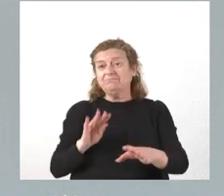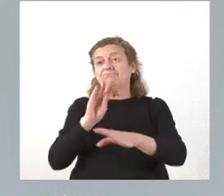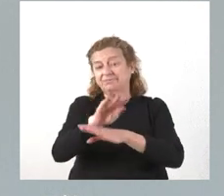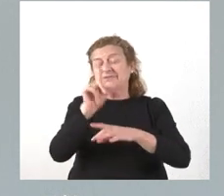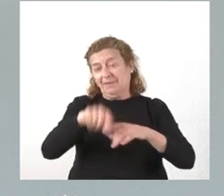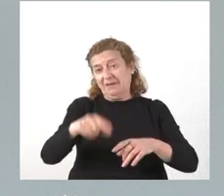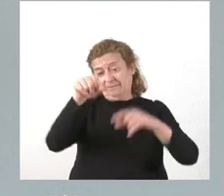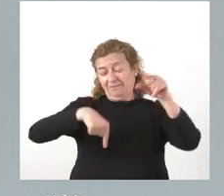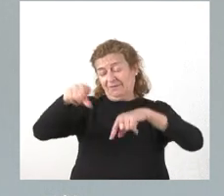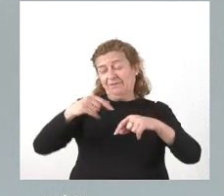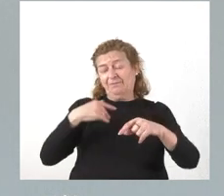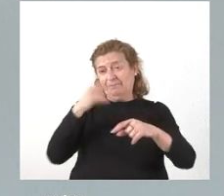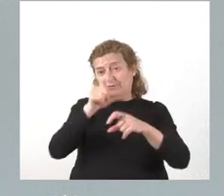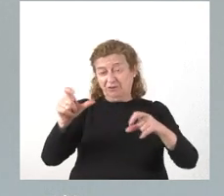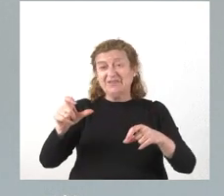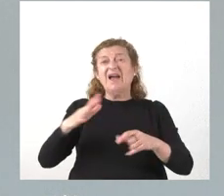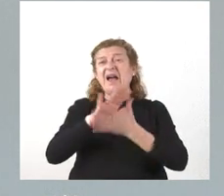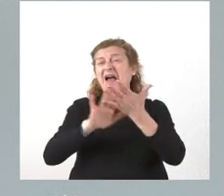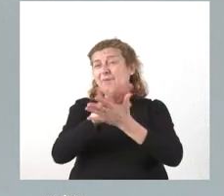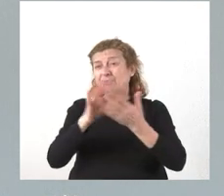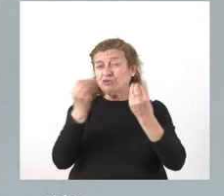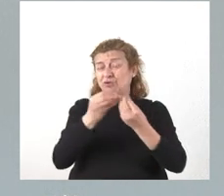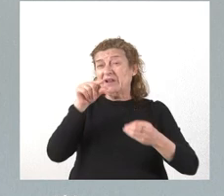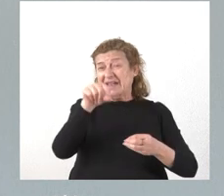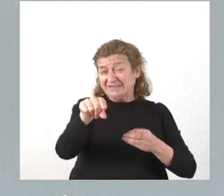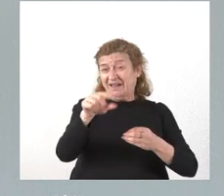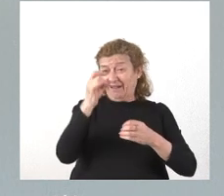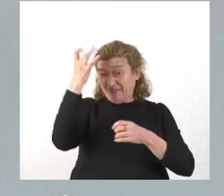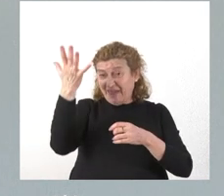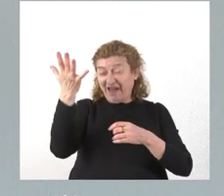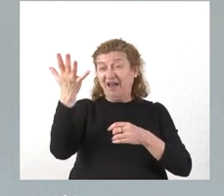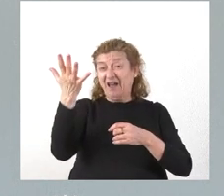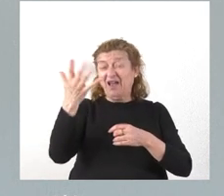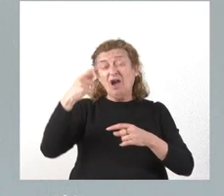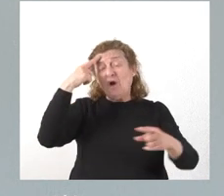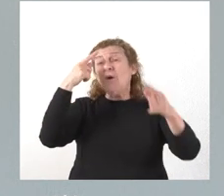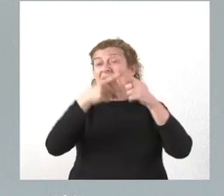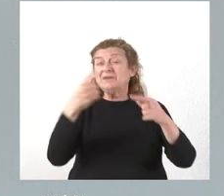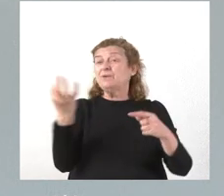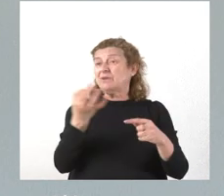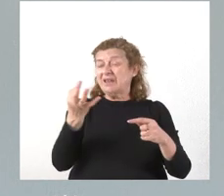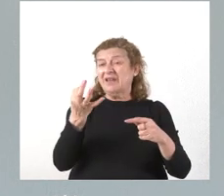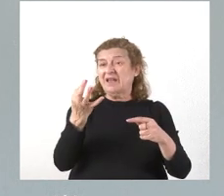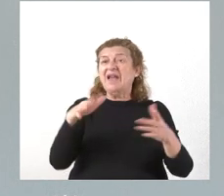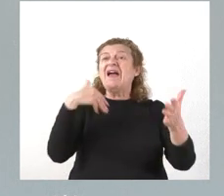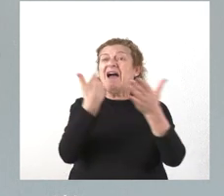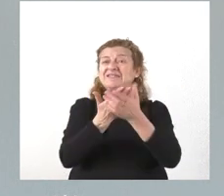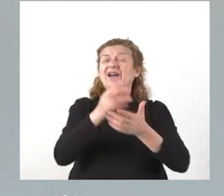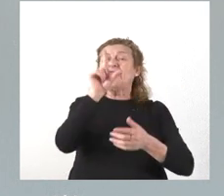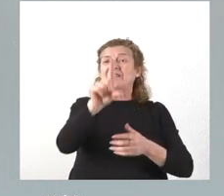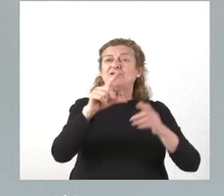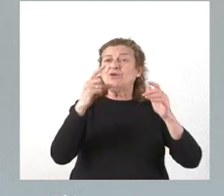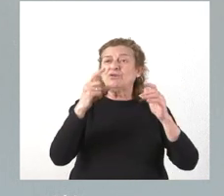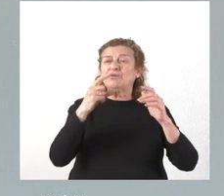concesionarios. Estamos hablando que, con esta iniciativa, el objetivo es llegar a las 123